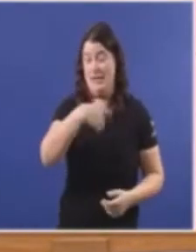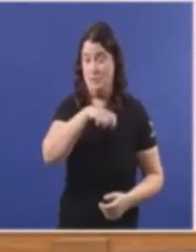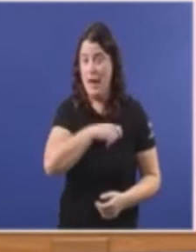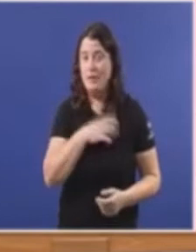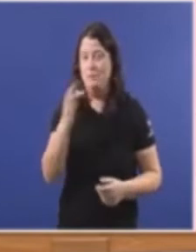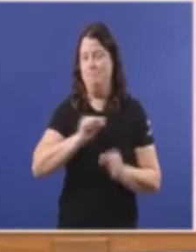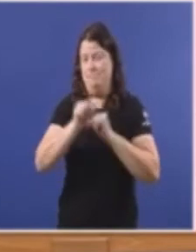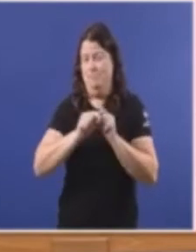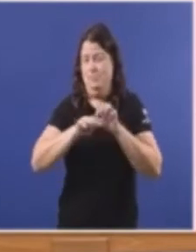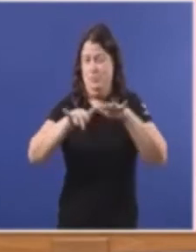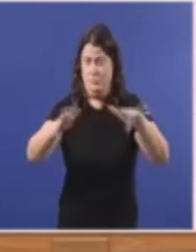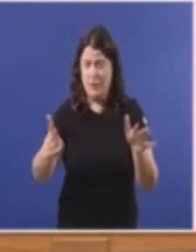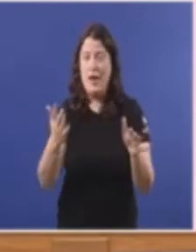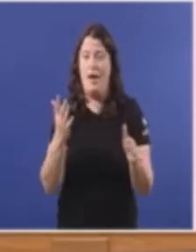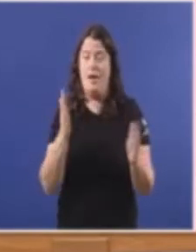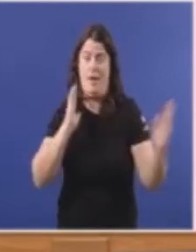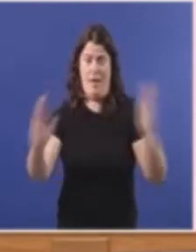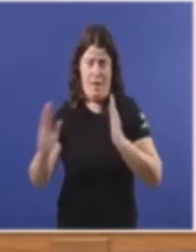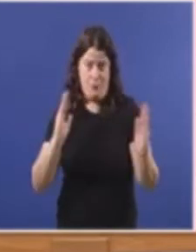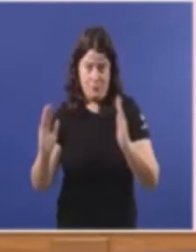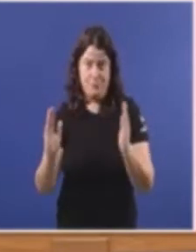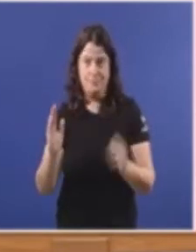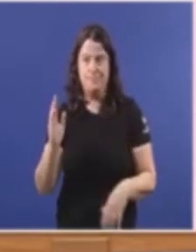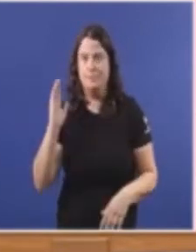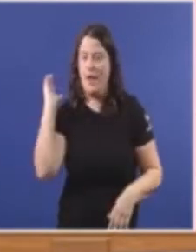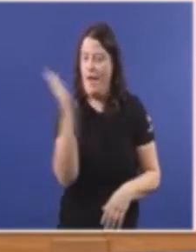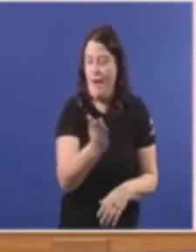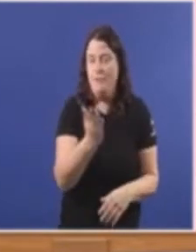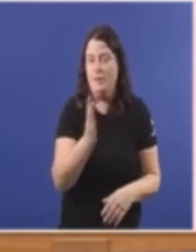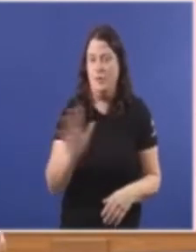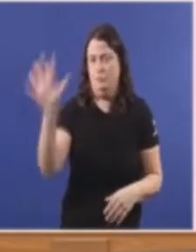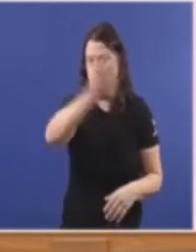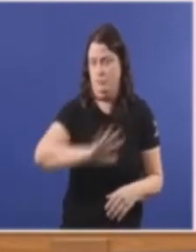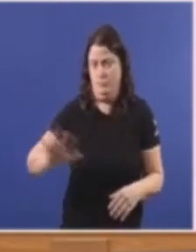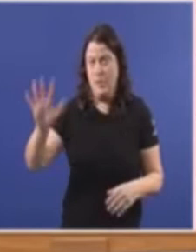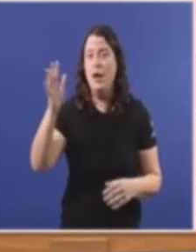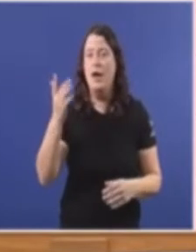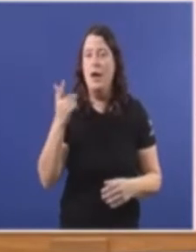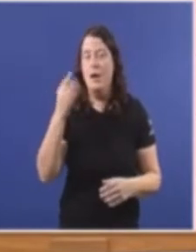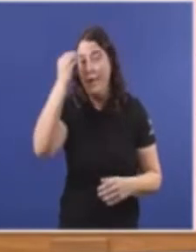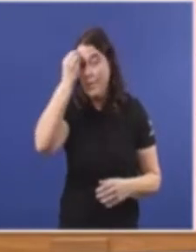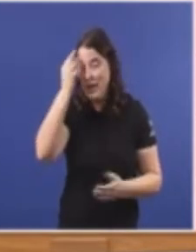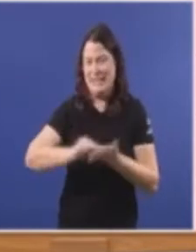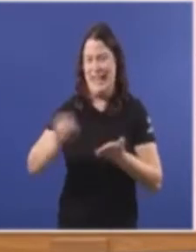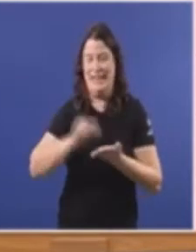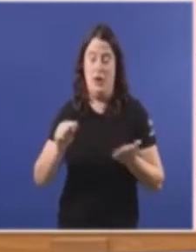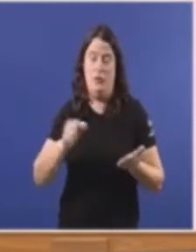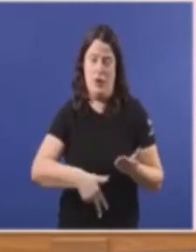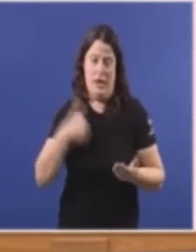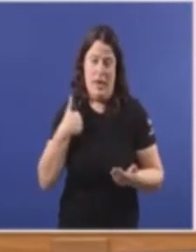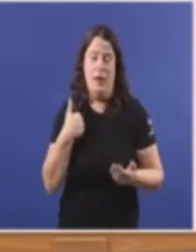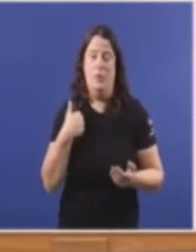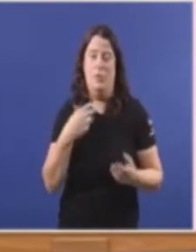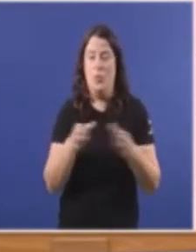coa pandemia Que está afectando A todo o occidente Que o que pretende ser Secretario general de un partido Se